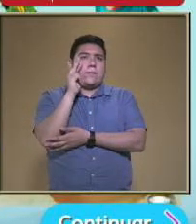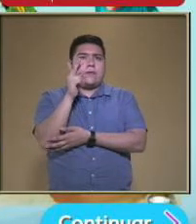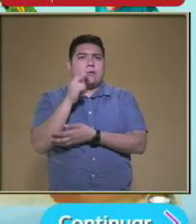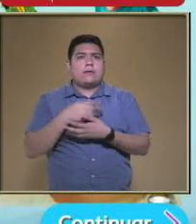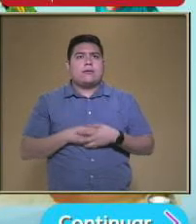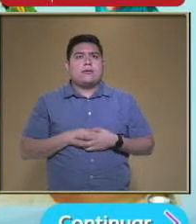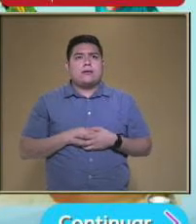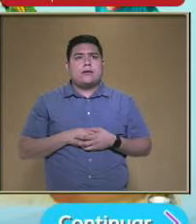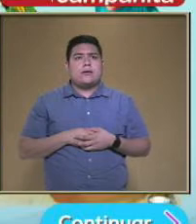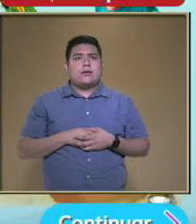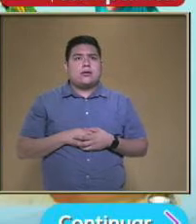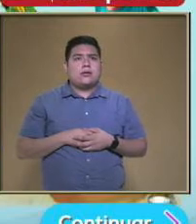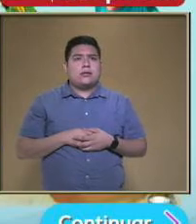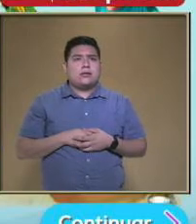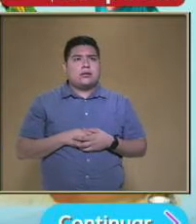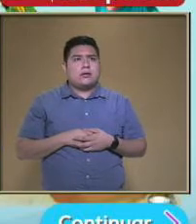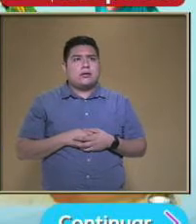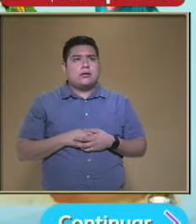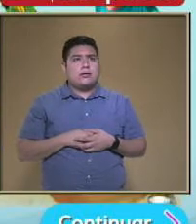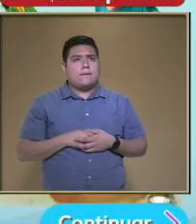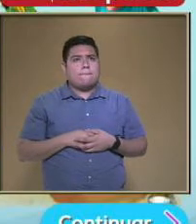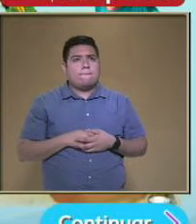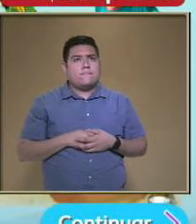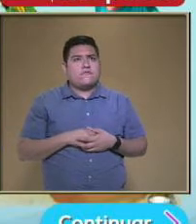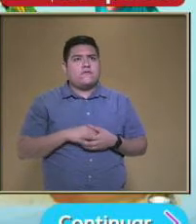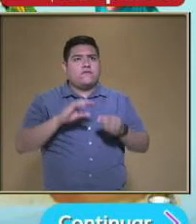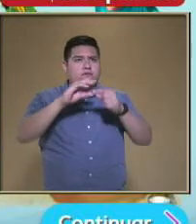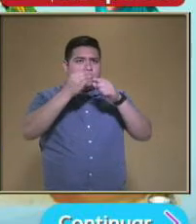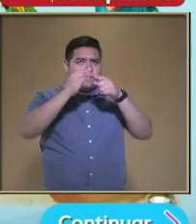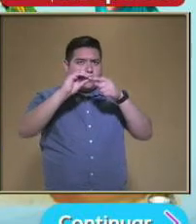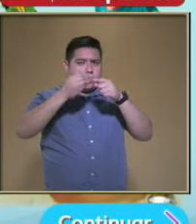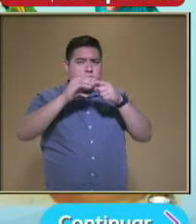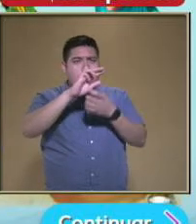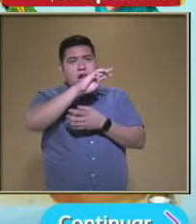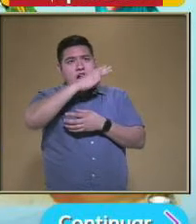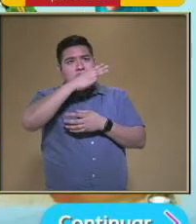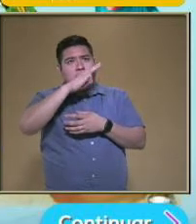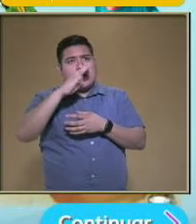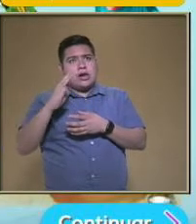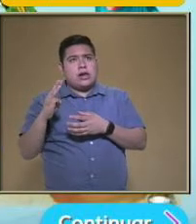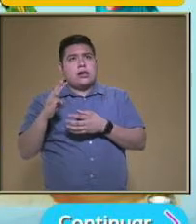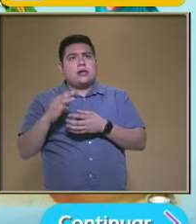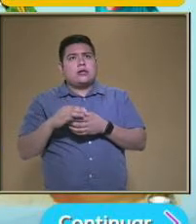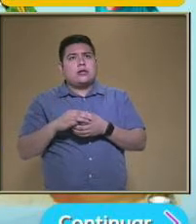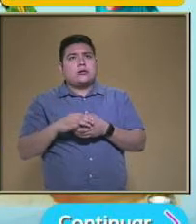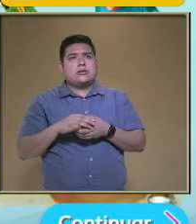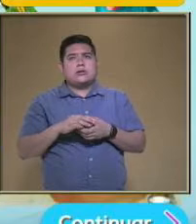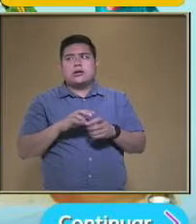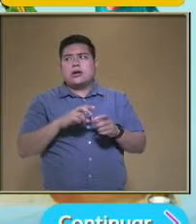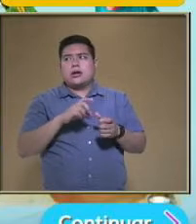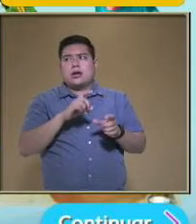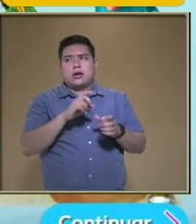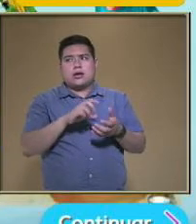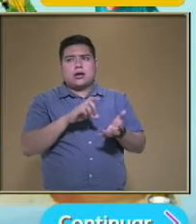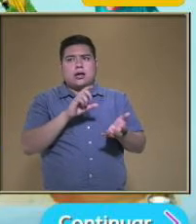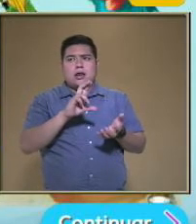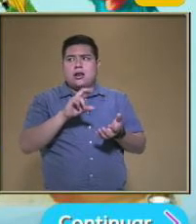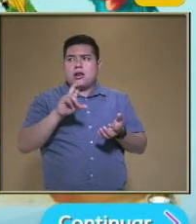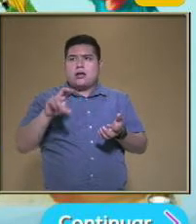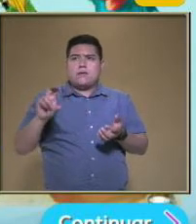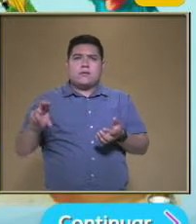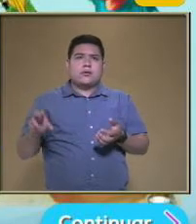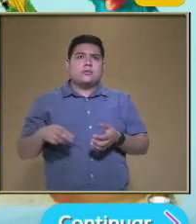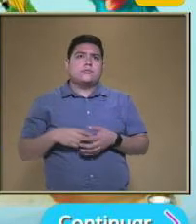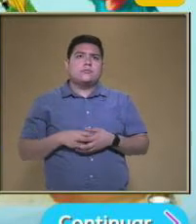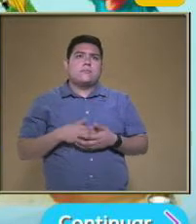Tenemos frijol Maíz Calabaza ¿Qué más encuentras? Muy bien